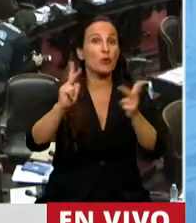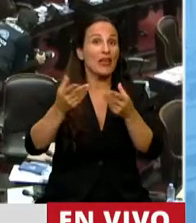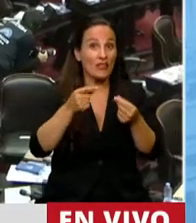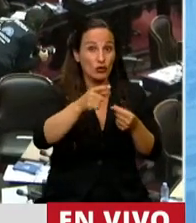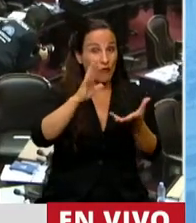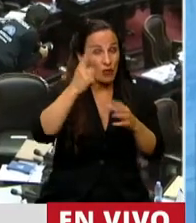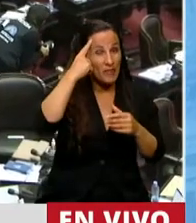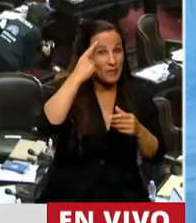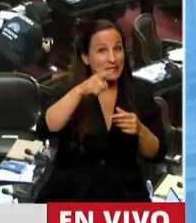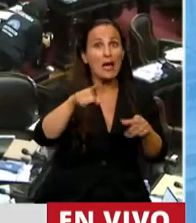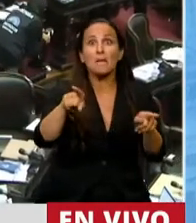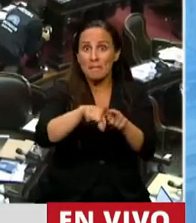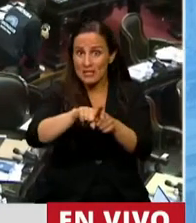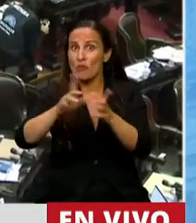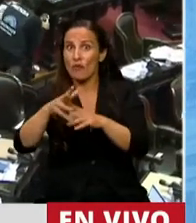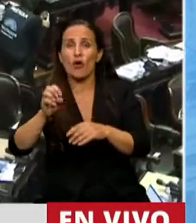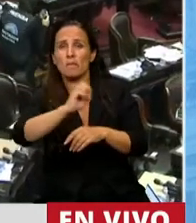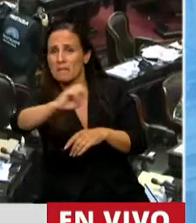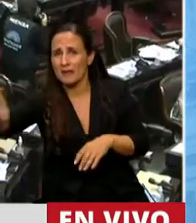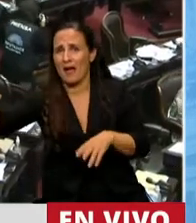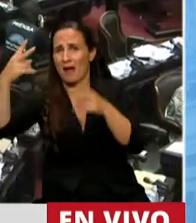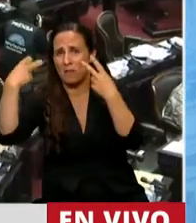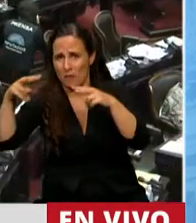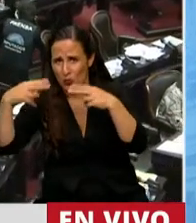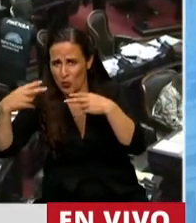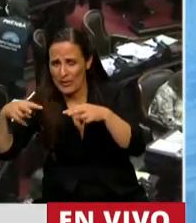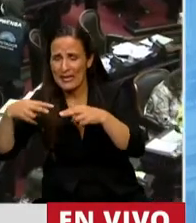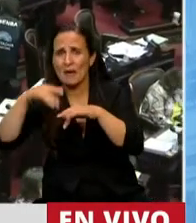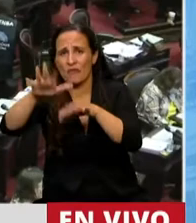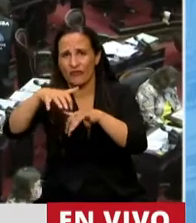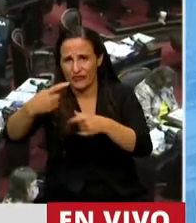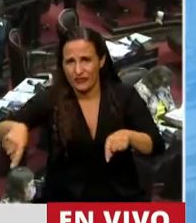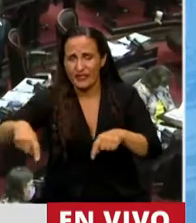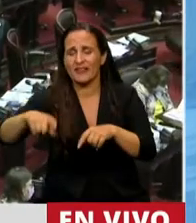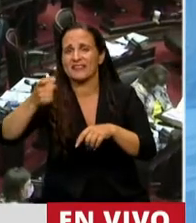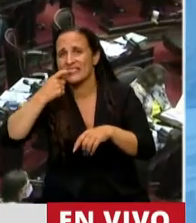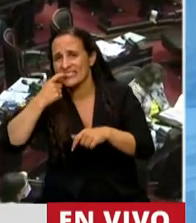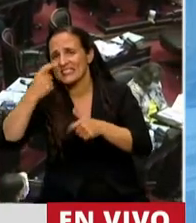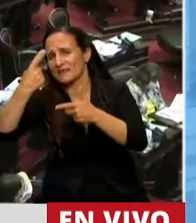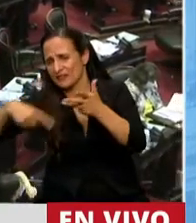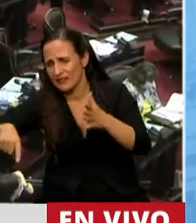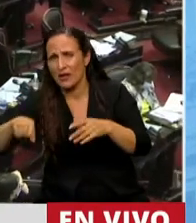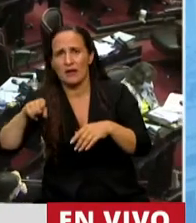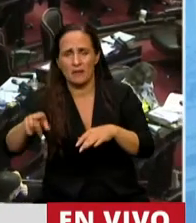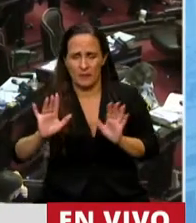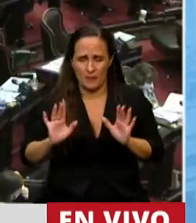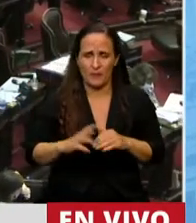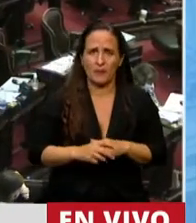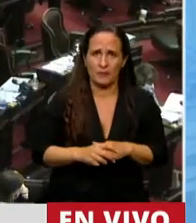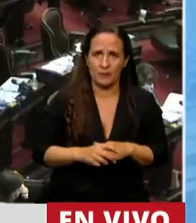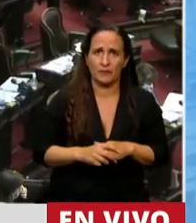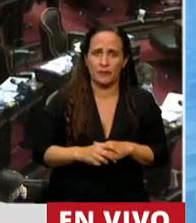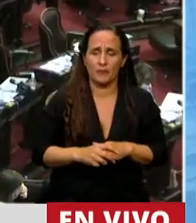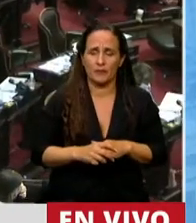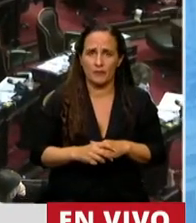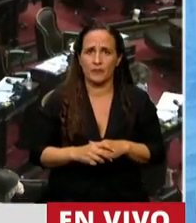razonamiento a la actividad agropecuaria, a la actividad turística, a la actividad metalmecánica o industrial, etc. No puede ser que